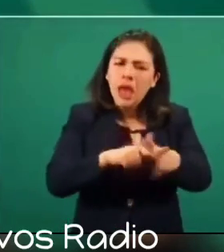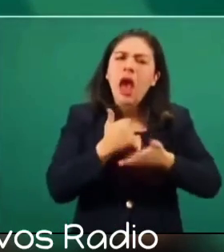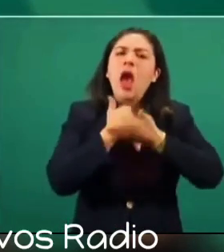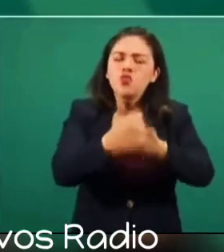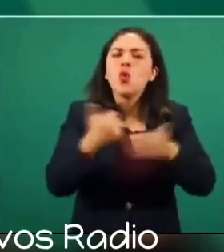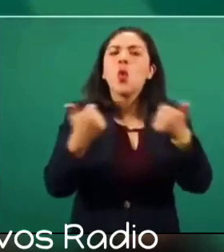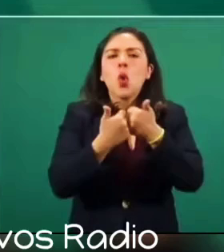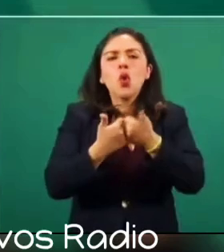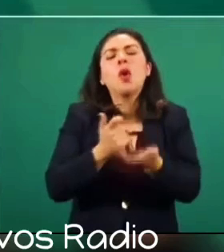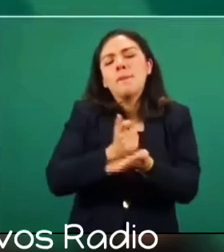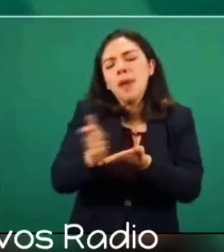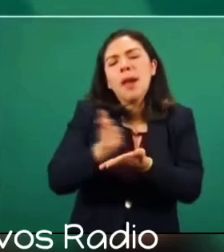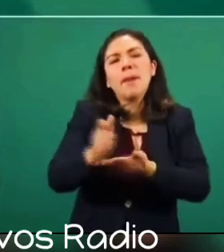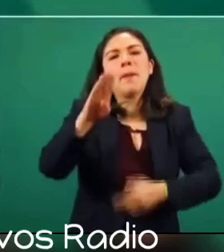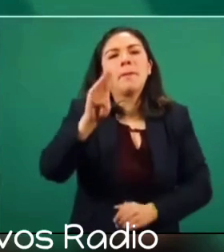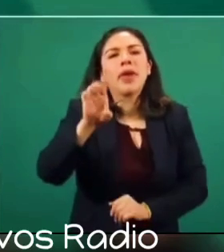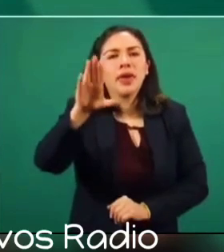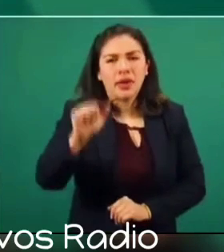con las becas.